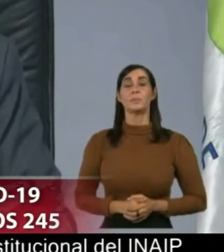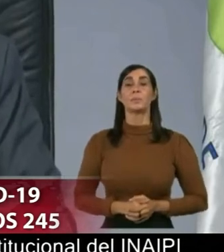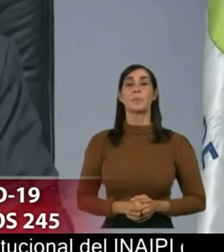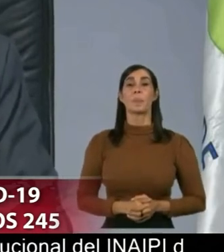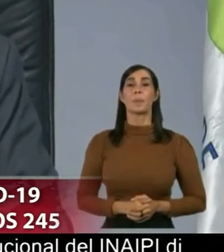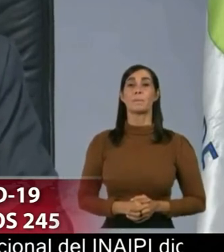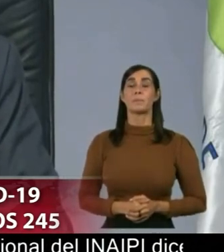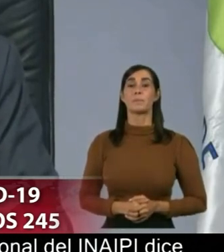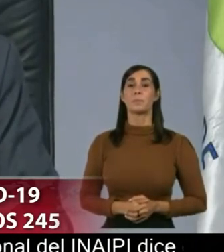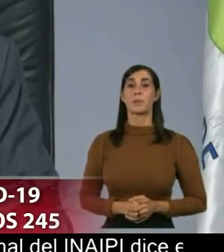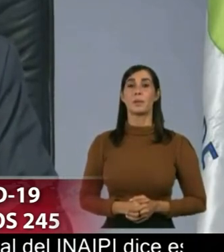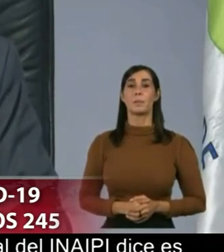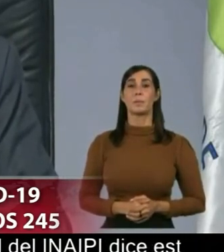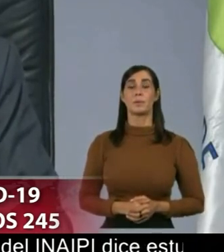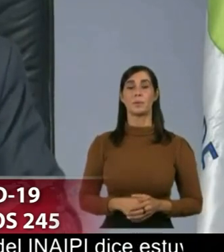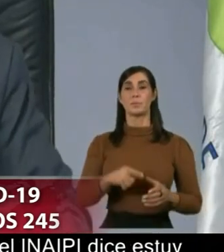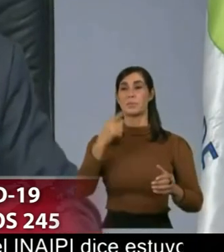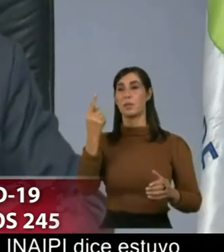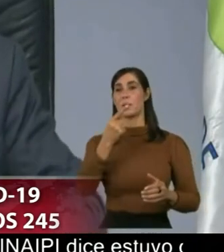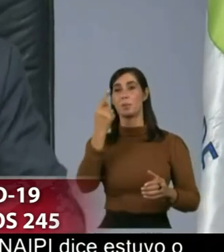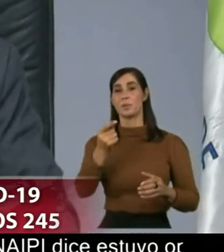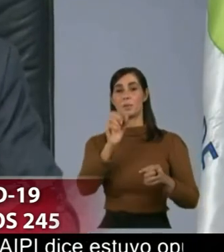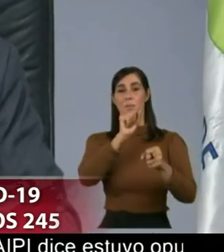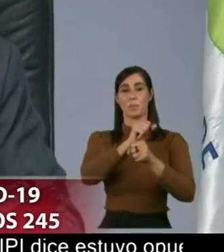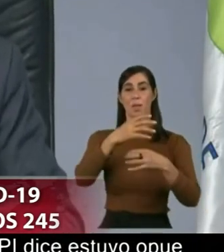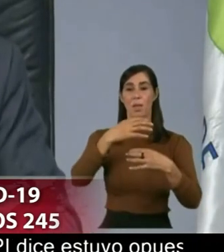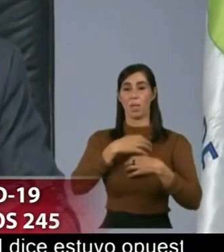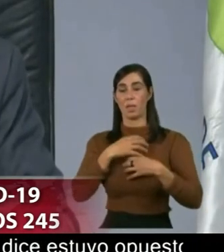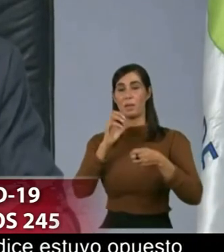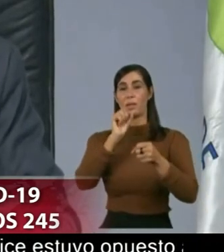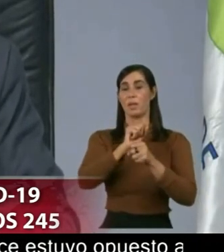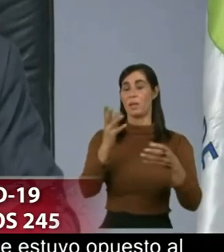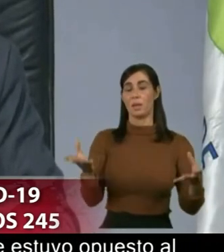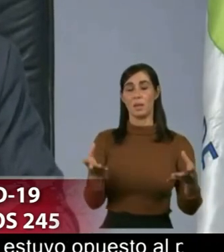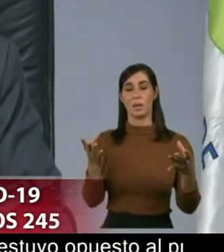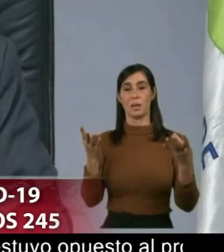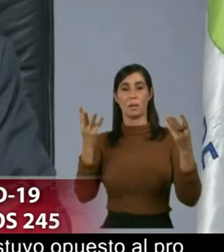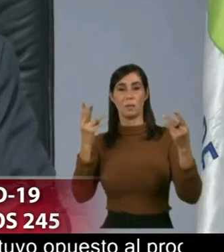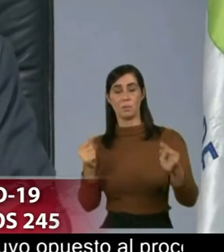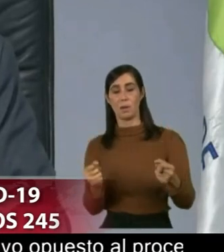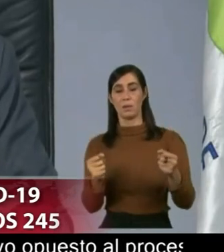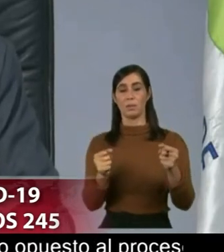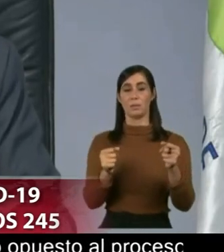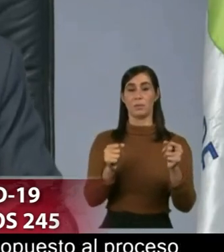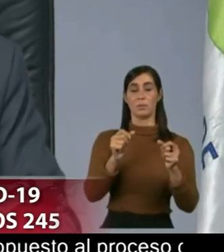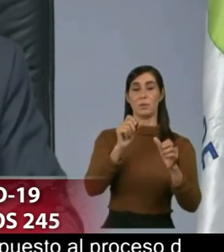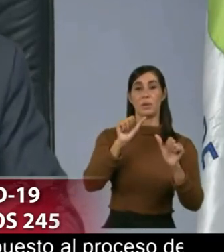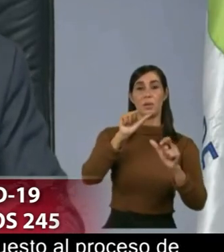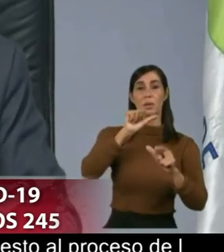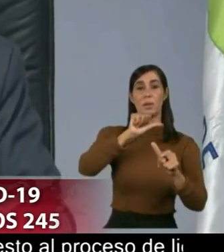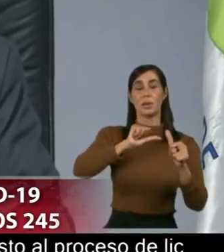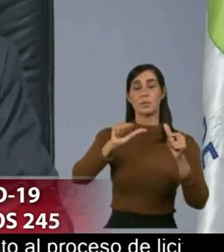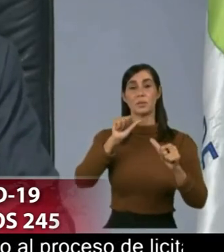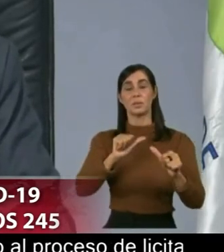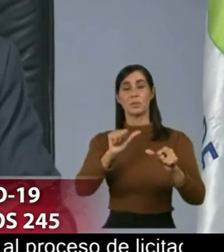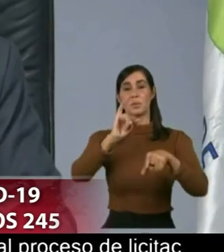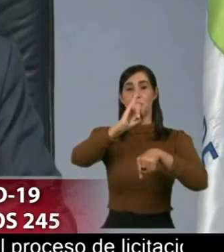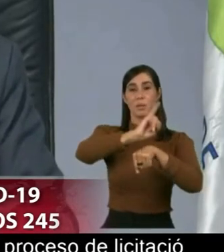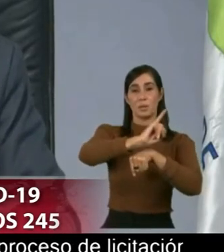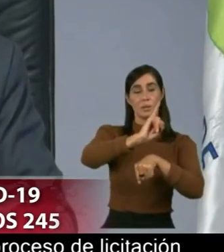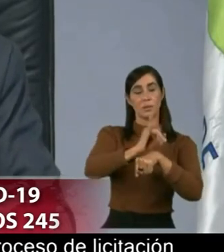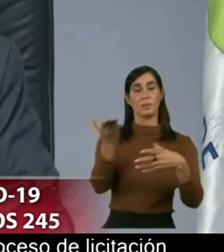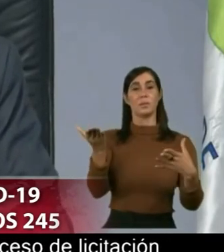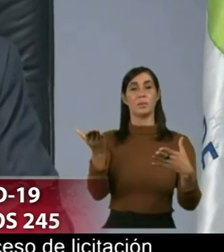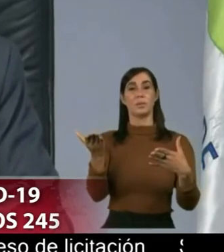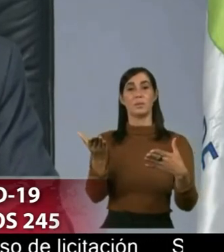cuestionar todo lo que se está haciendo la suma de la cantidad de asociaciones de iglesias